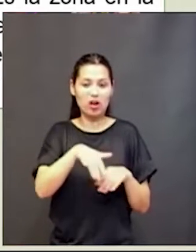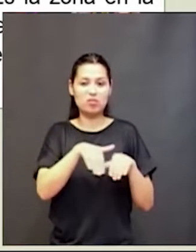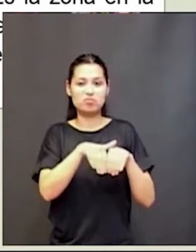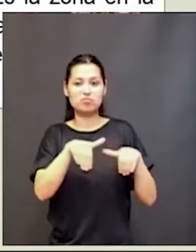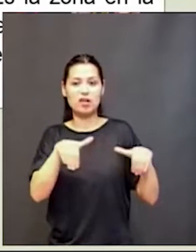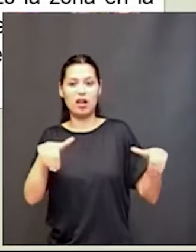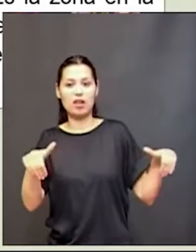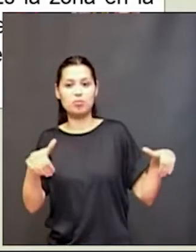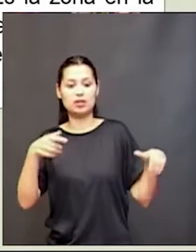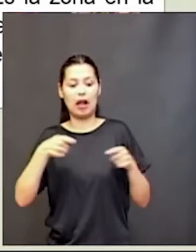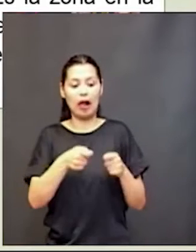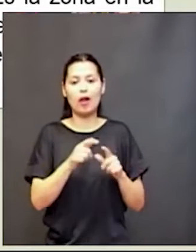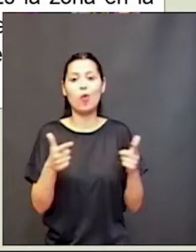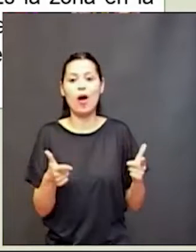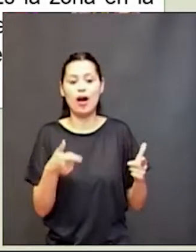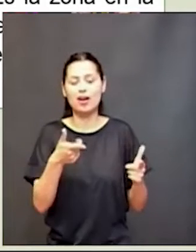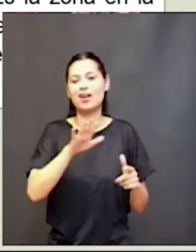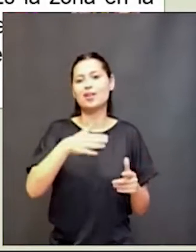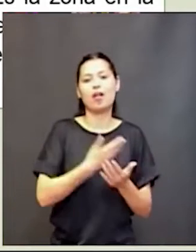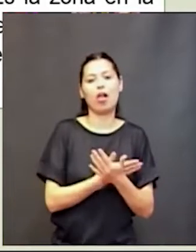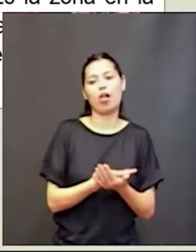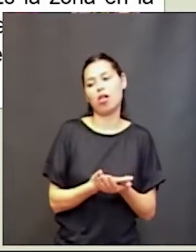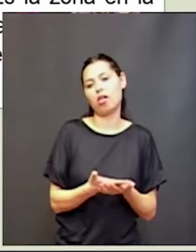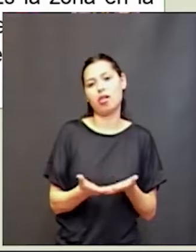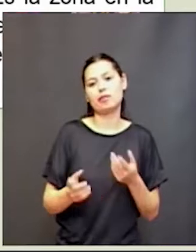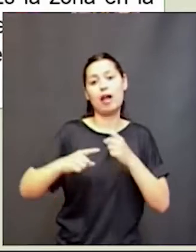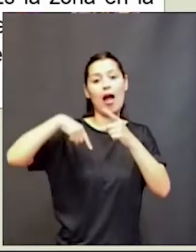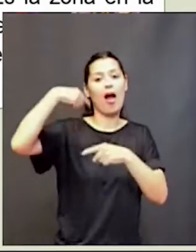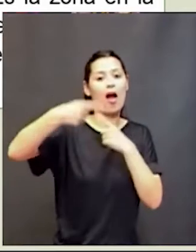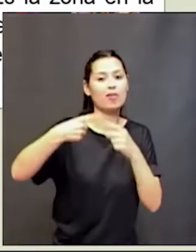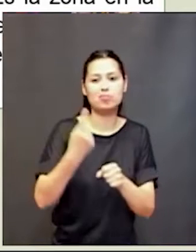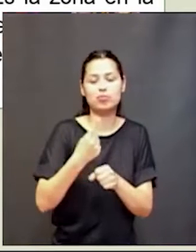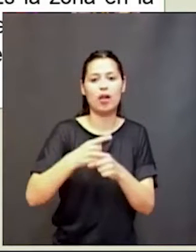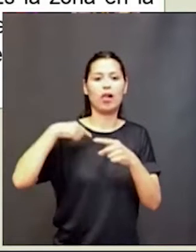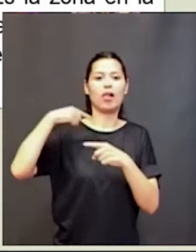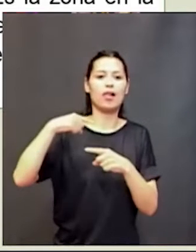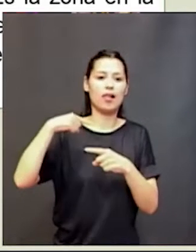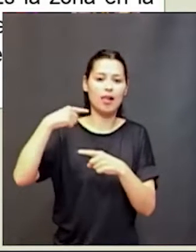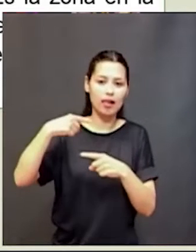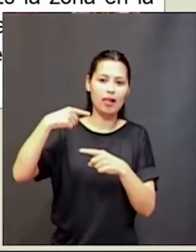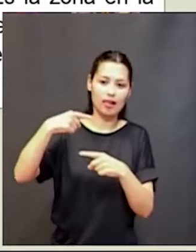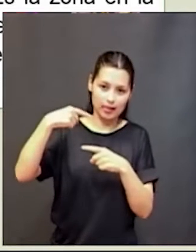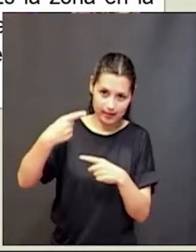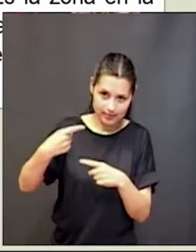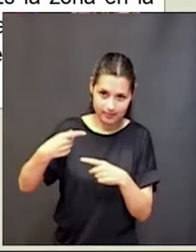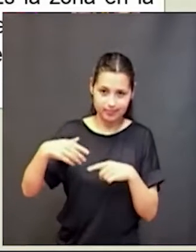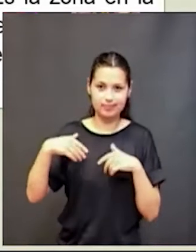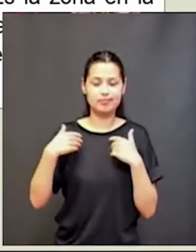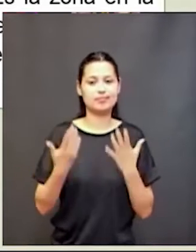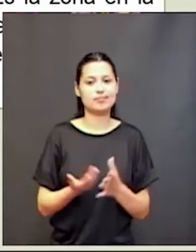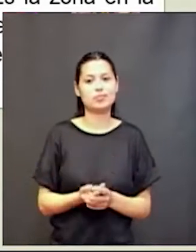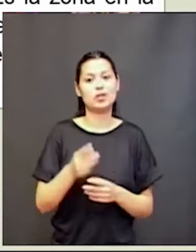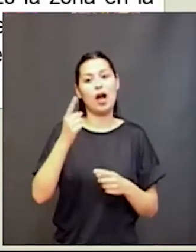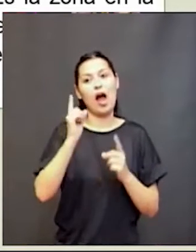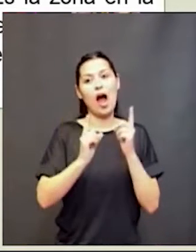aburre, aquí tenemos un ejemplo, esta zona de aprendizaje está en el medio y a veces, bueno, hay